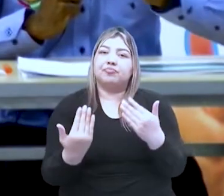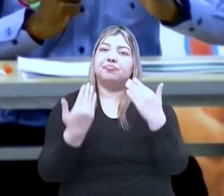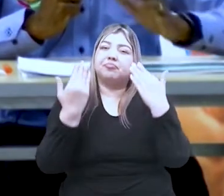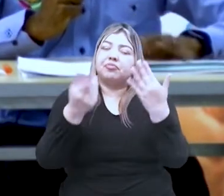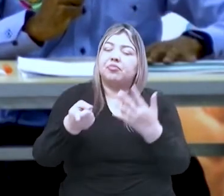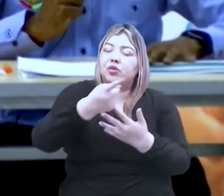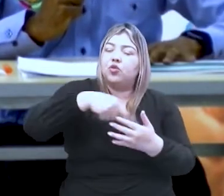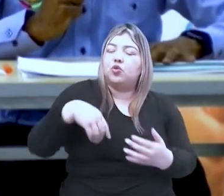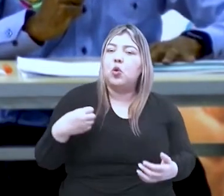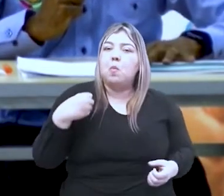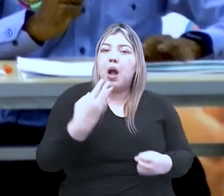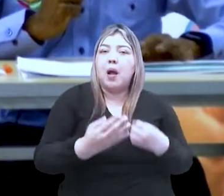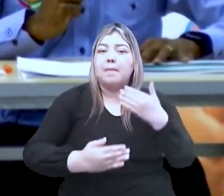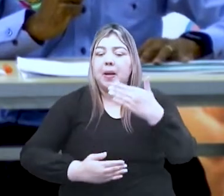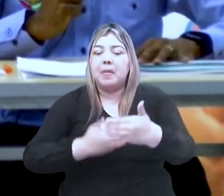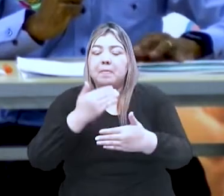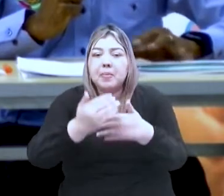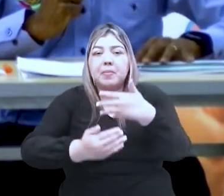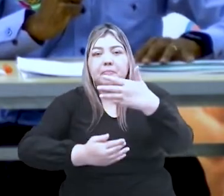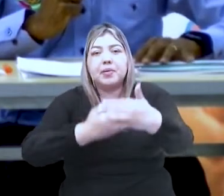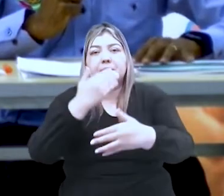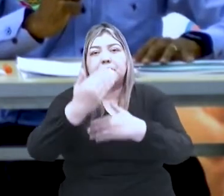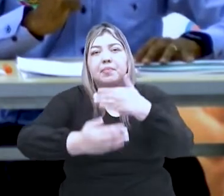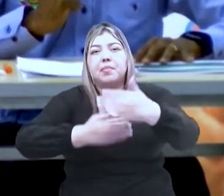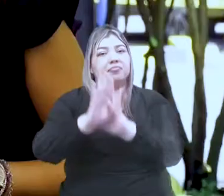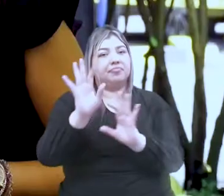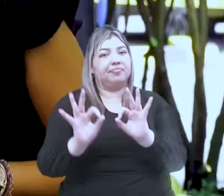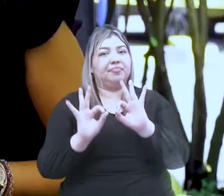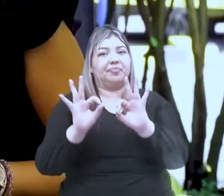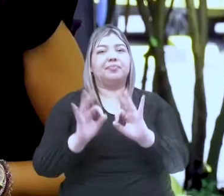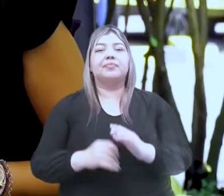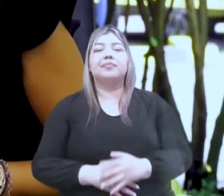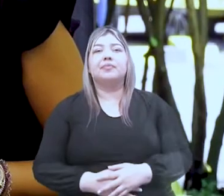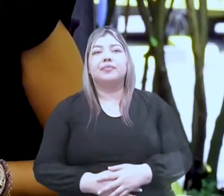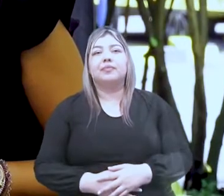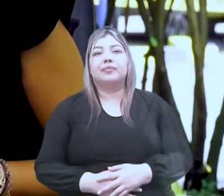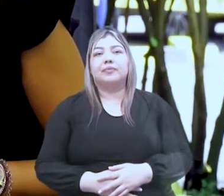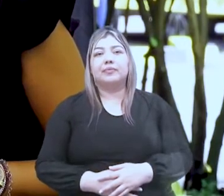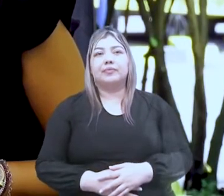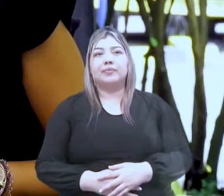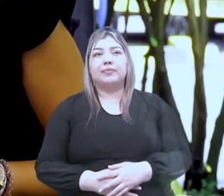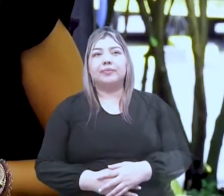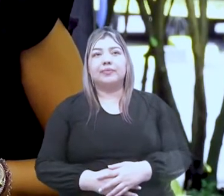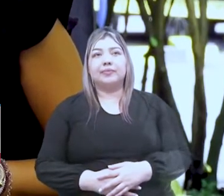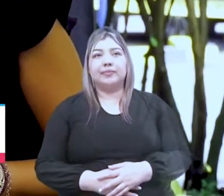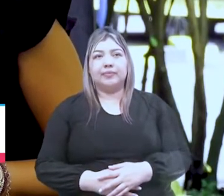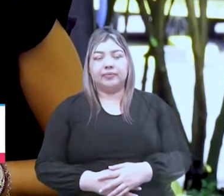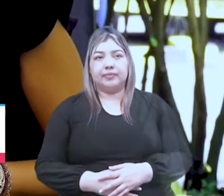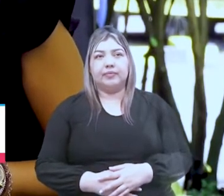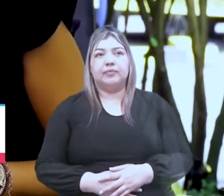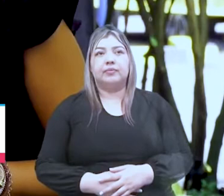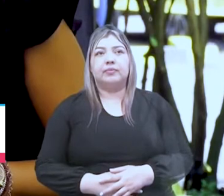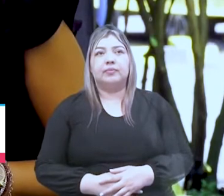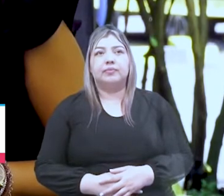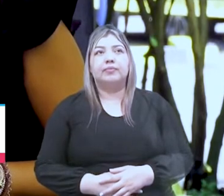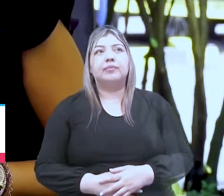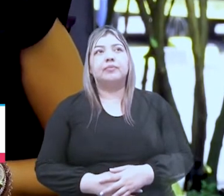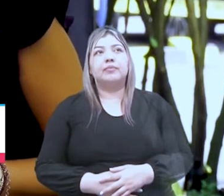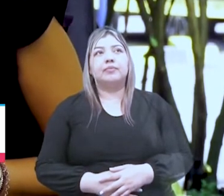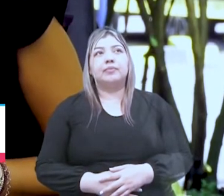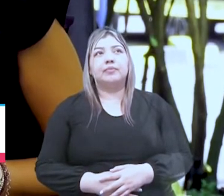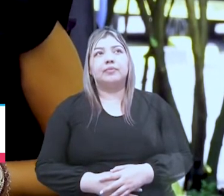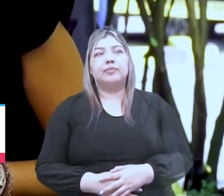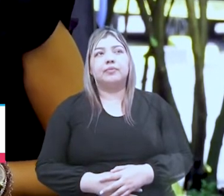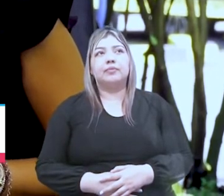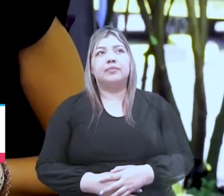dar pasos adelante en materia de resultados académicos. Gracias Elvis, un saludo a Vice Constanza, a Elvis